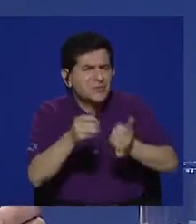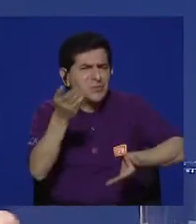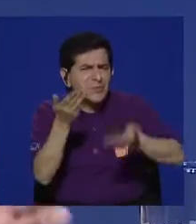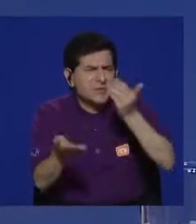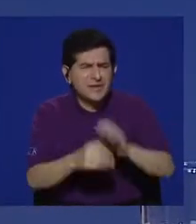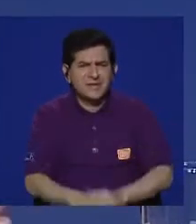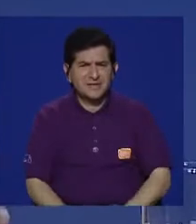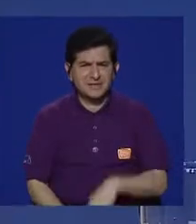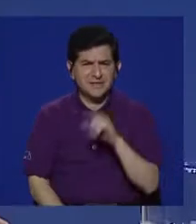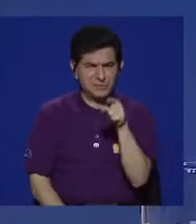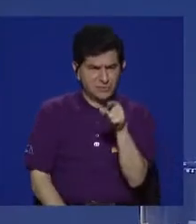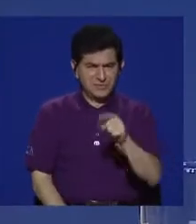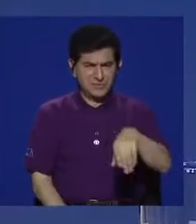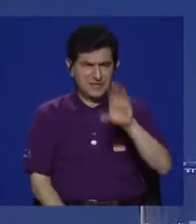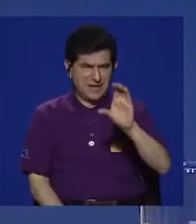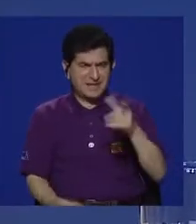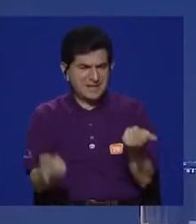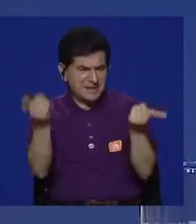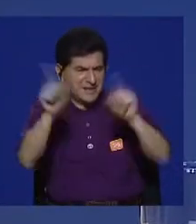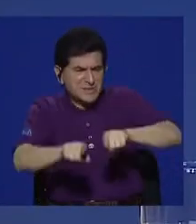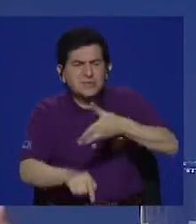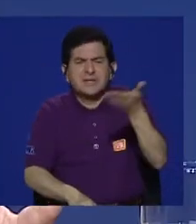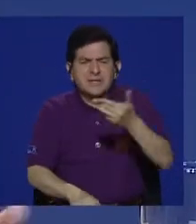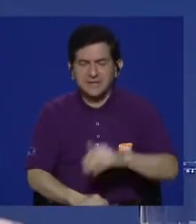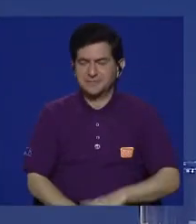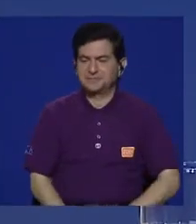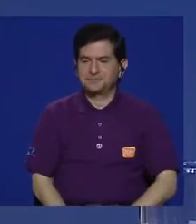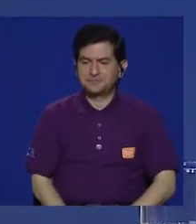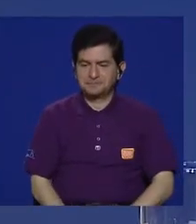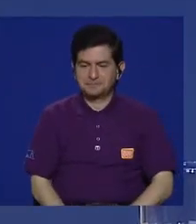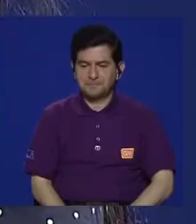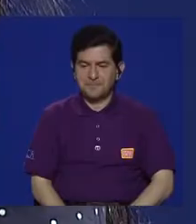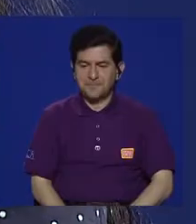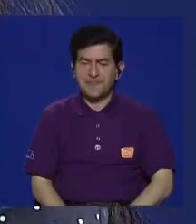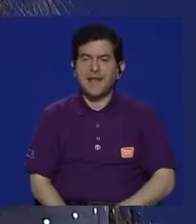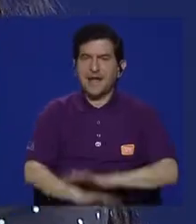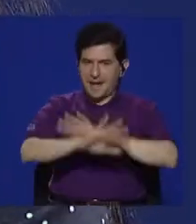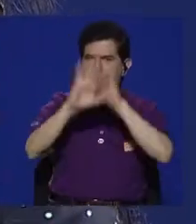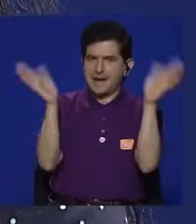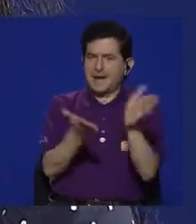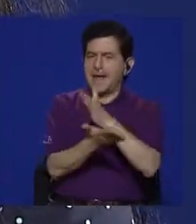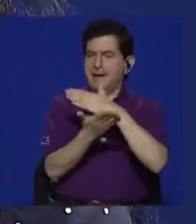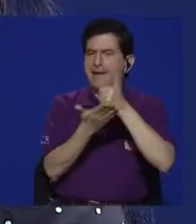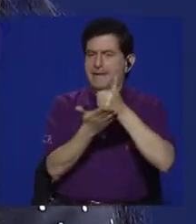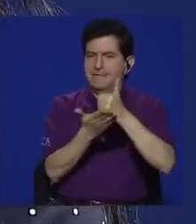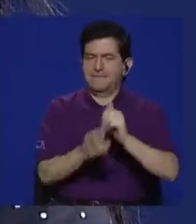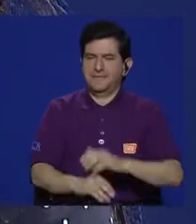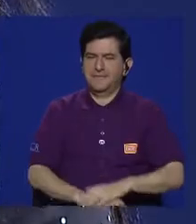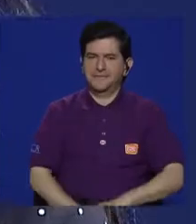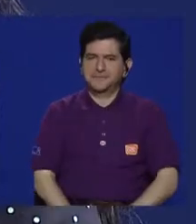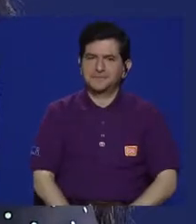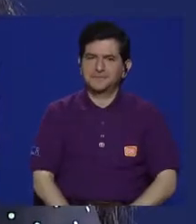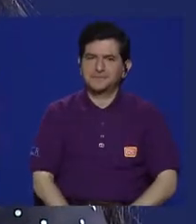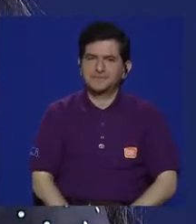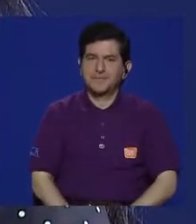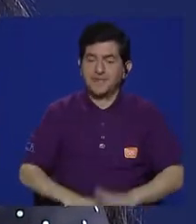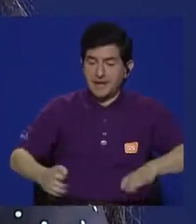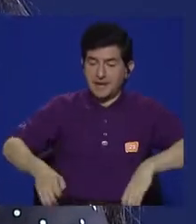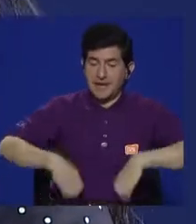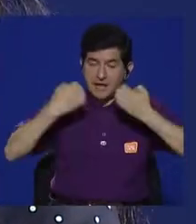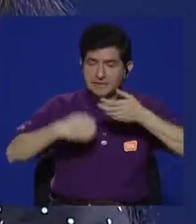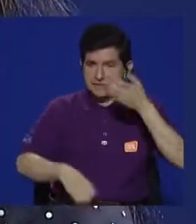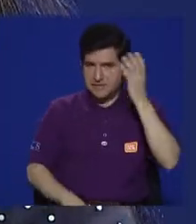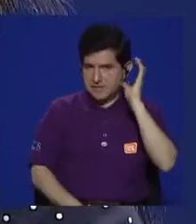un resumencito, Catalina, de lo que pasó ahí. Bueno, vamos a aclarar algo, y es que